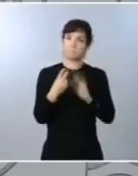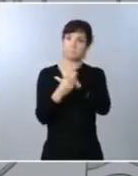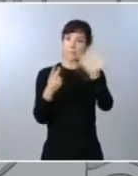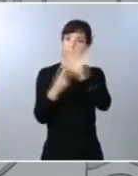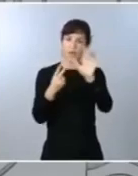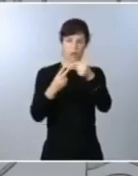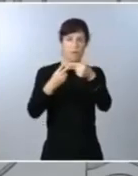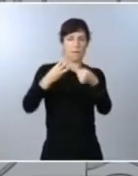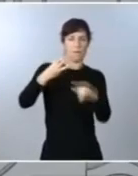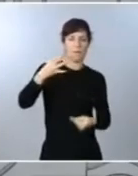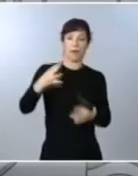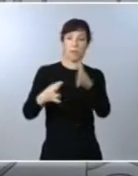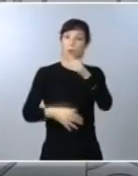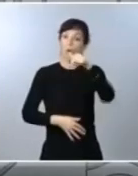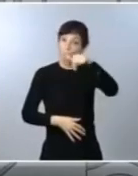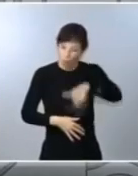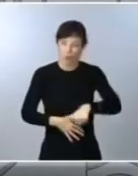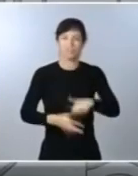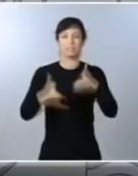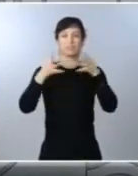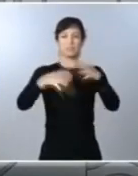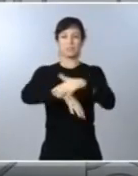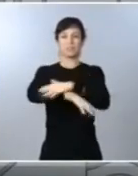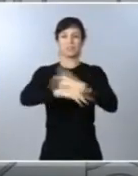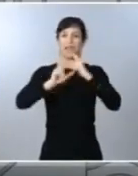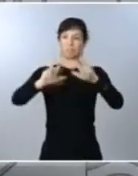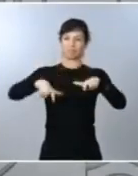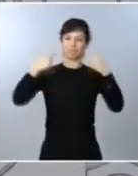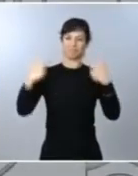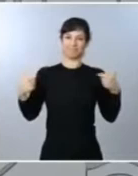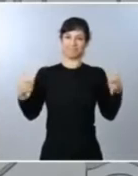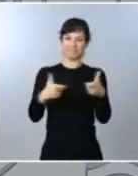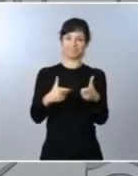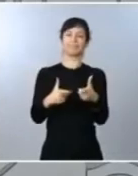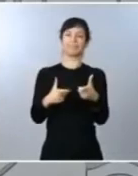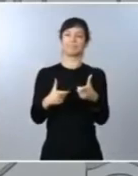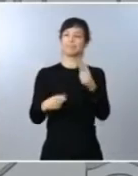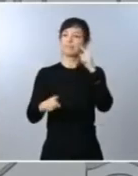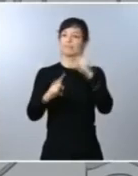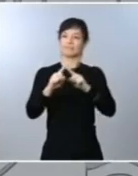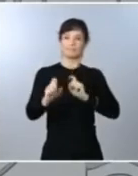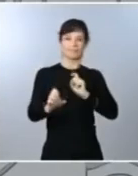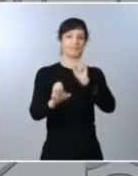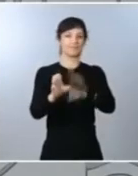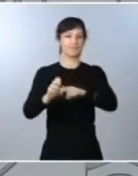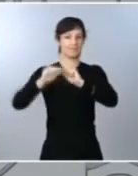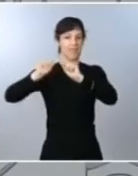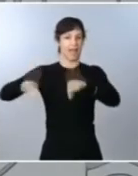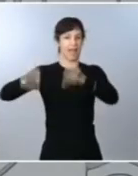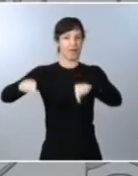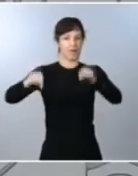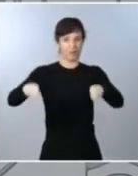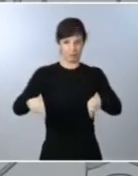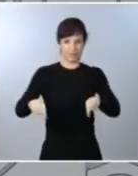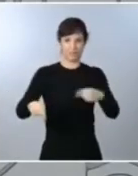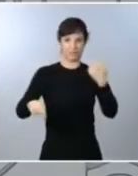El Consejo de Ministros ha autorizado a este departamento para que se adhiera a los acuerdos que se han anticipado de compra